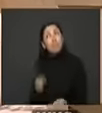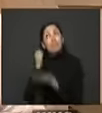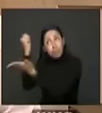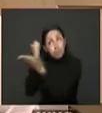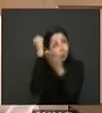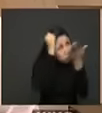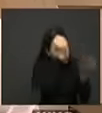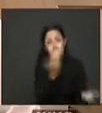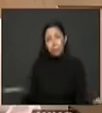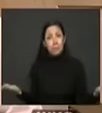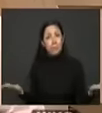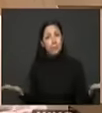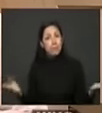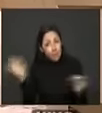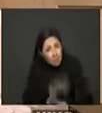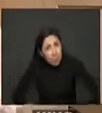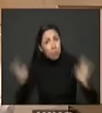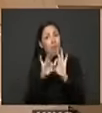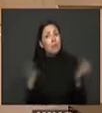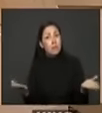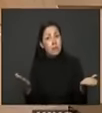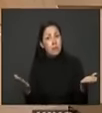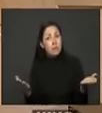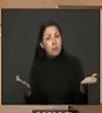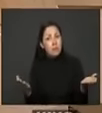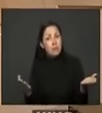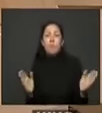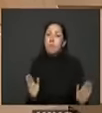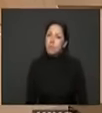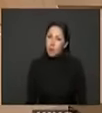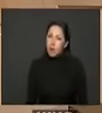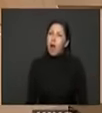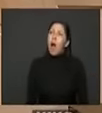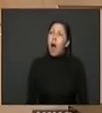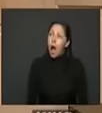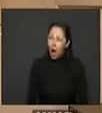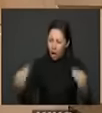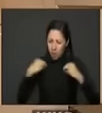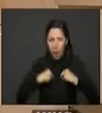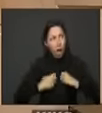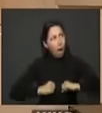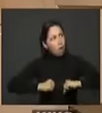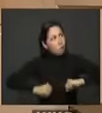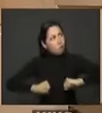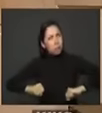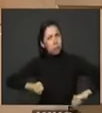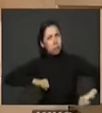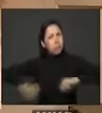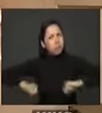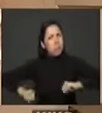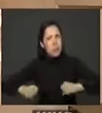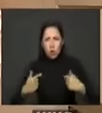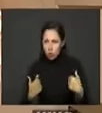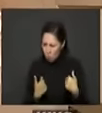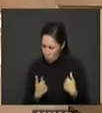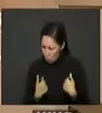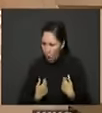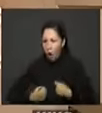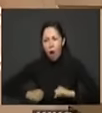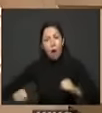necesitan esa inversión en construir institucionalidad local institucionalidad que ahora sí